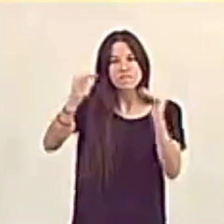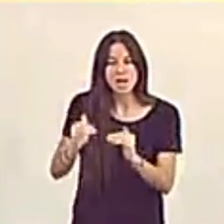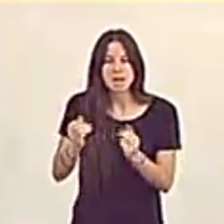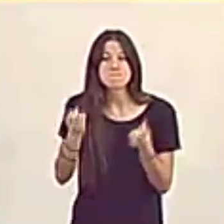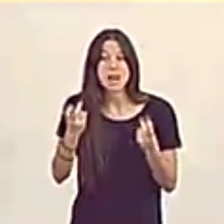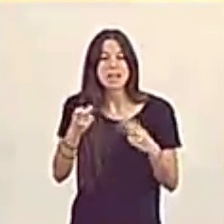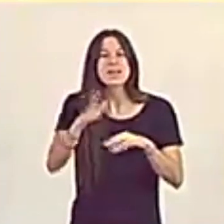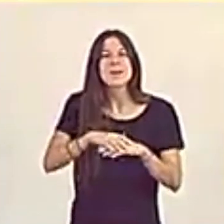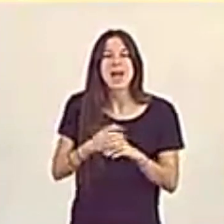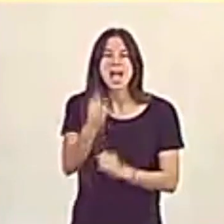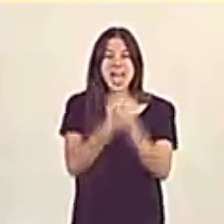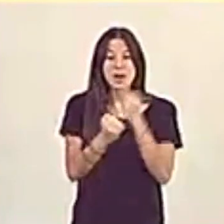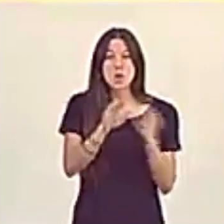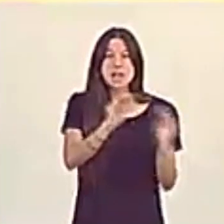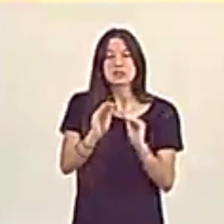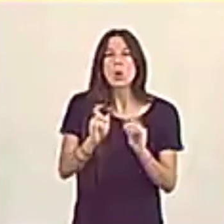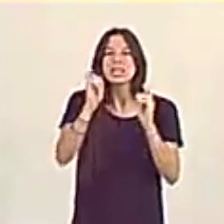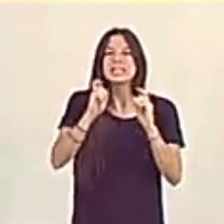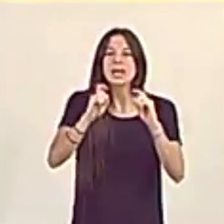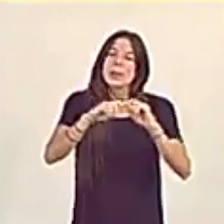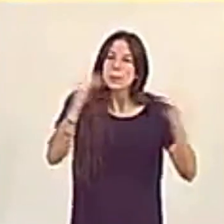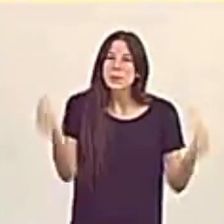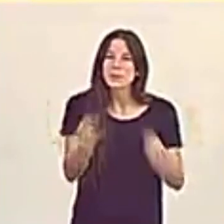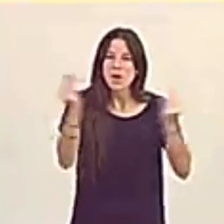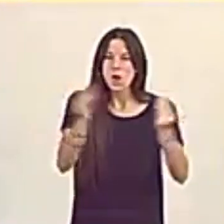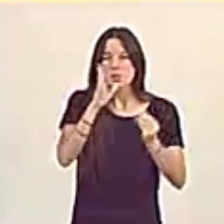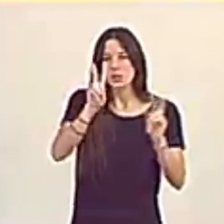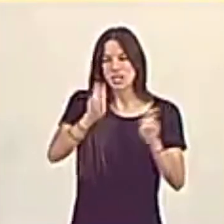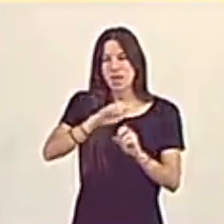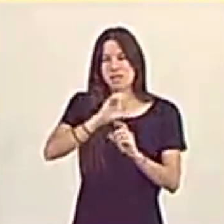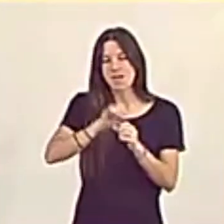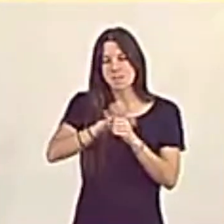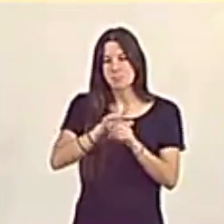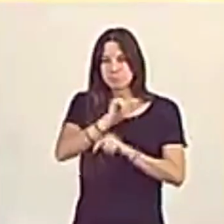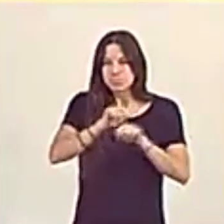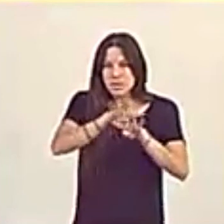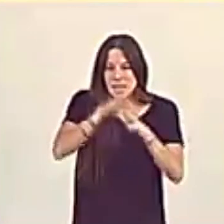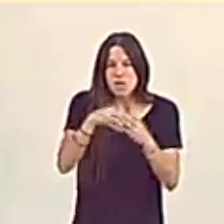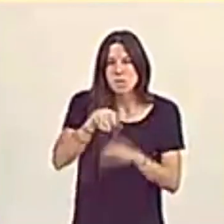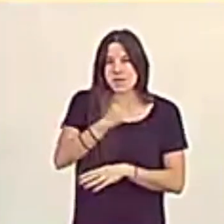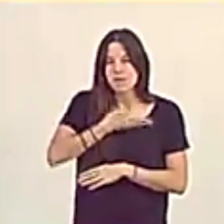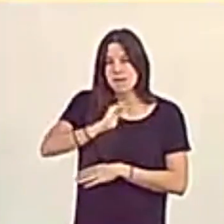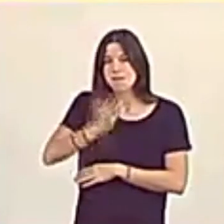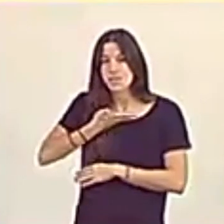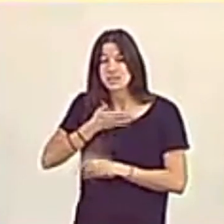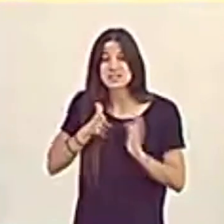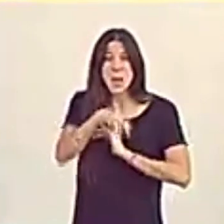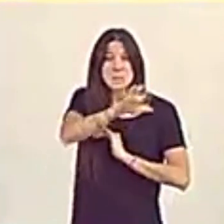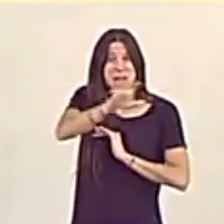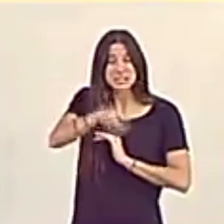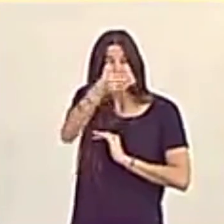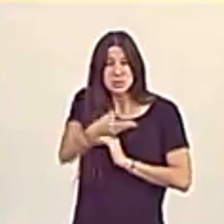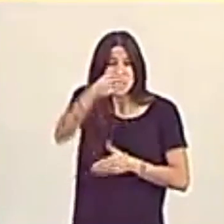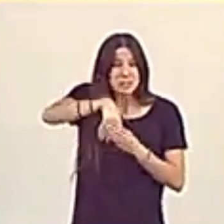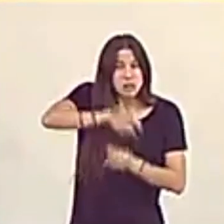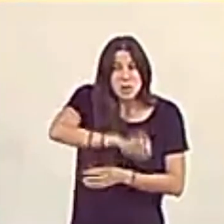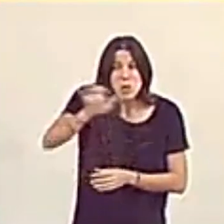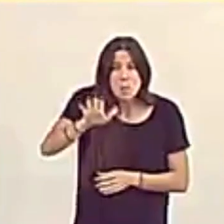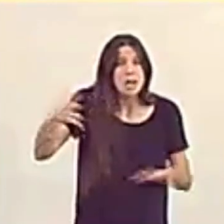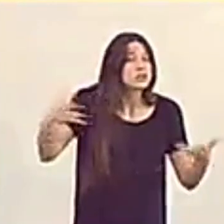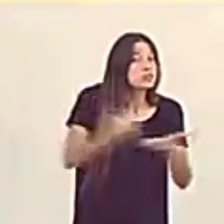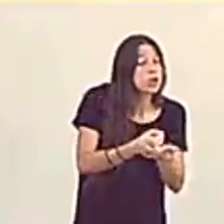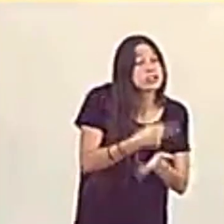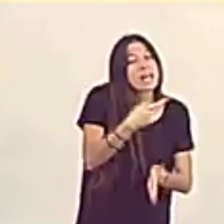a paliar los efectos negativos de la pandemia. Todos los países importantes de Europa, menos uno,